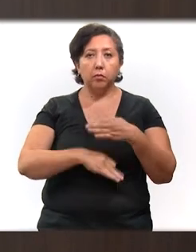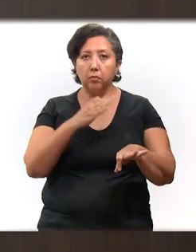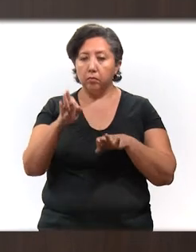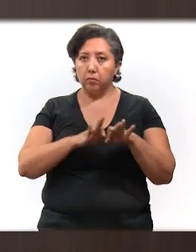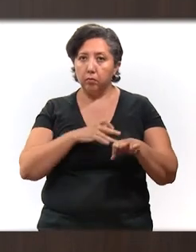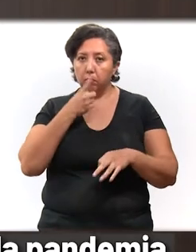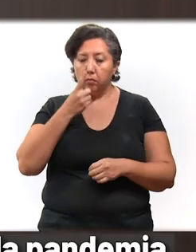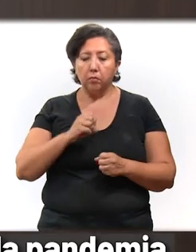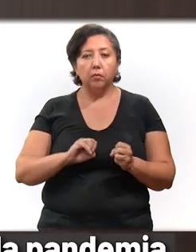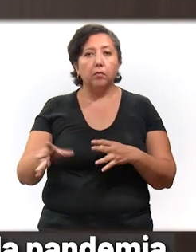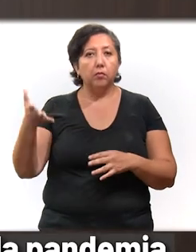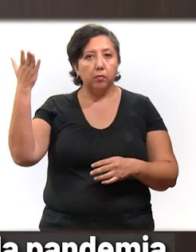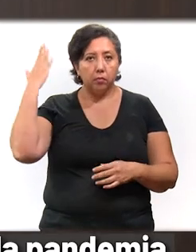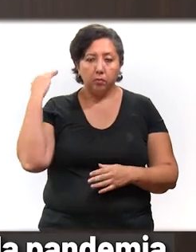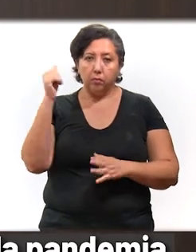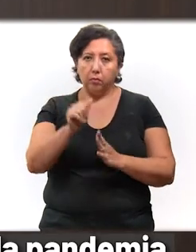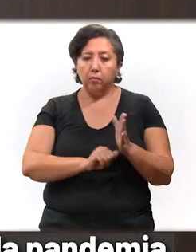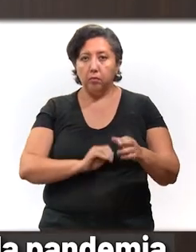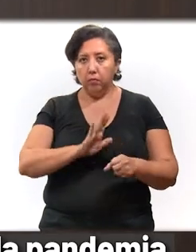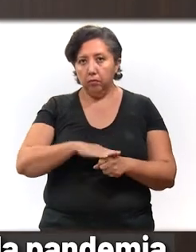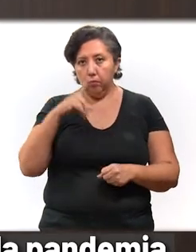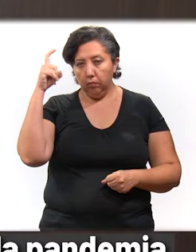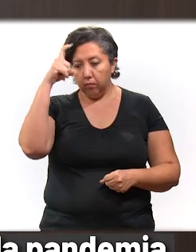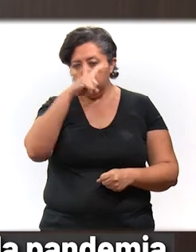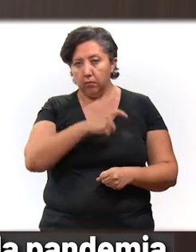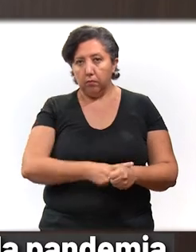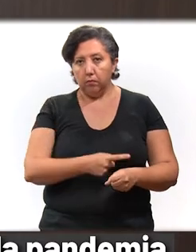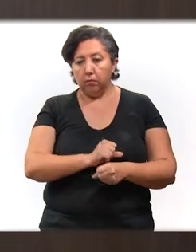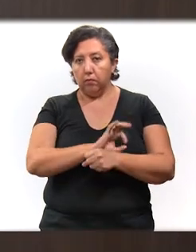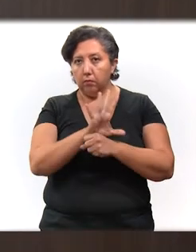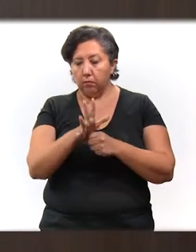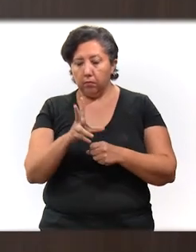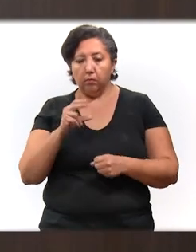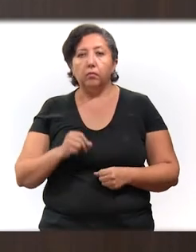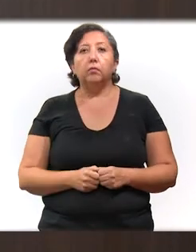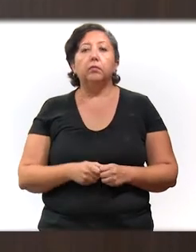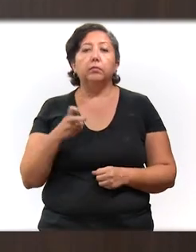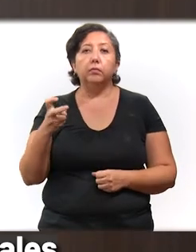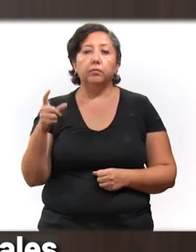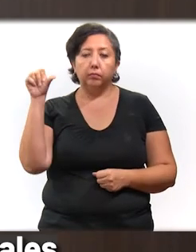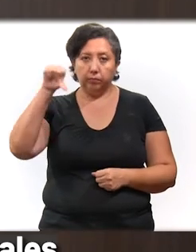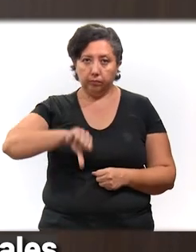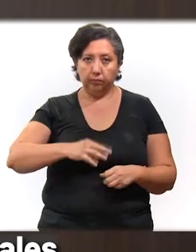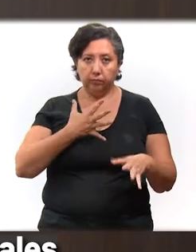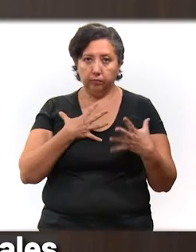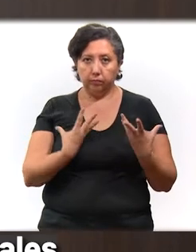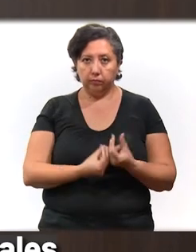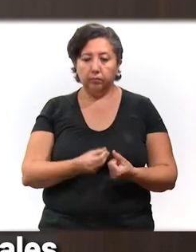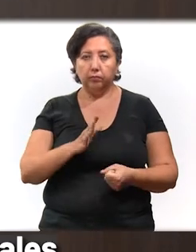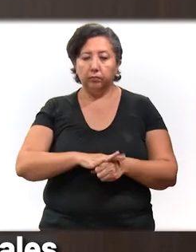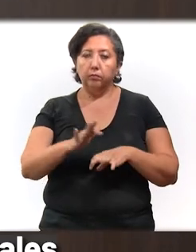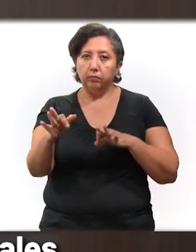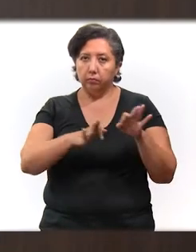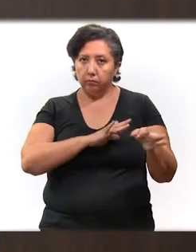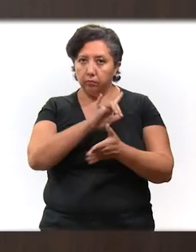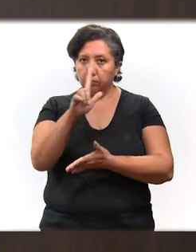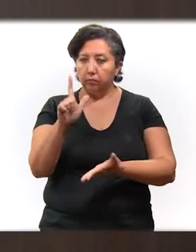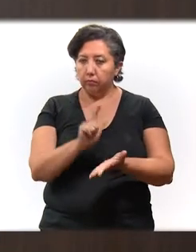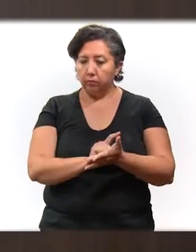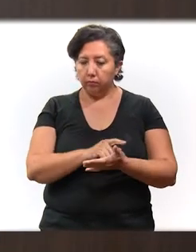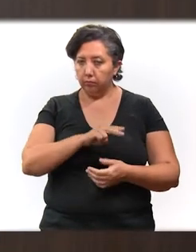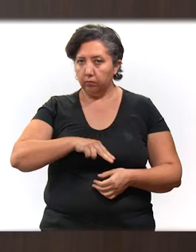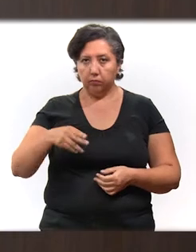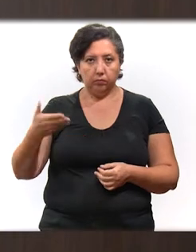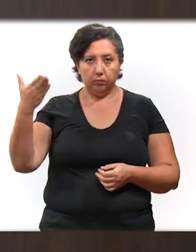todos los empleos formales que perdimos en los meses más complicados de la pandemia y no conformes con eso, al día de hoy tenemos más empleos formales que